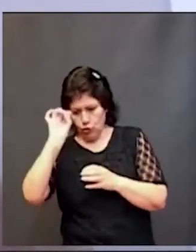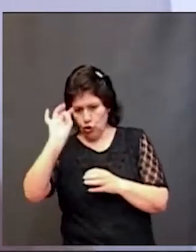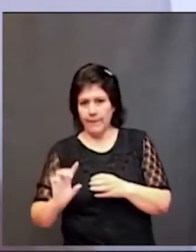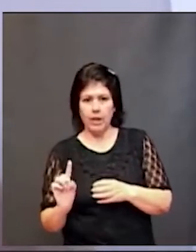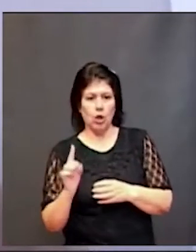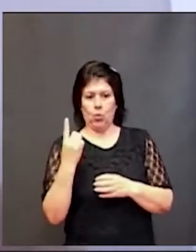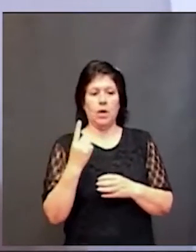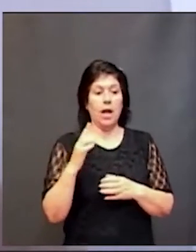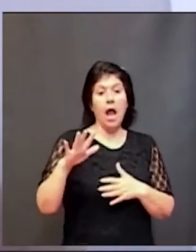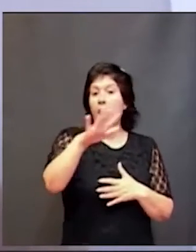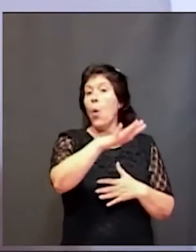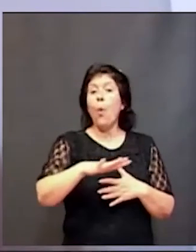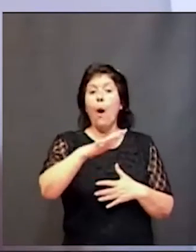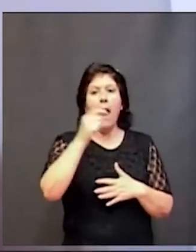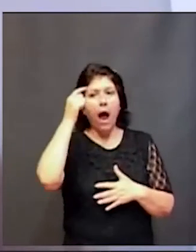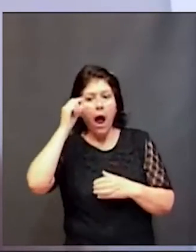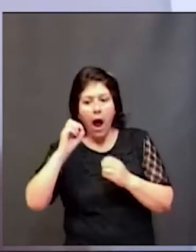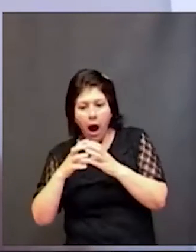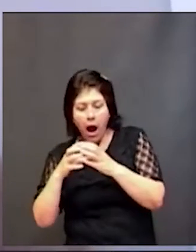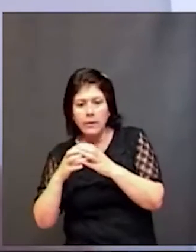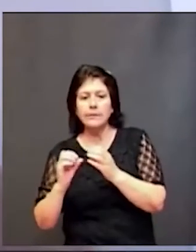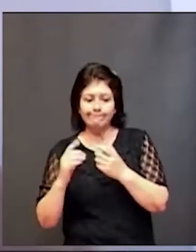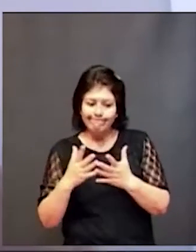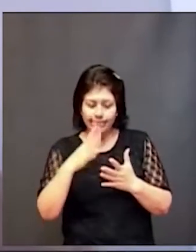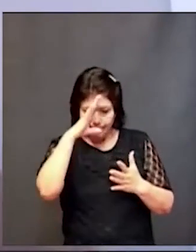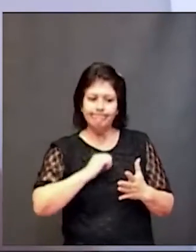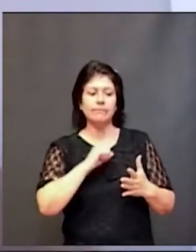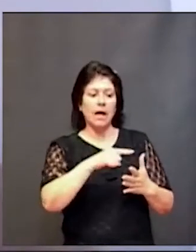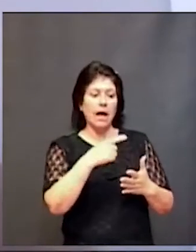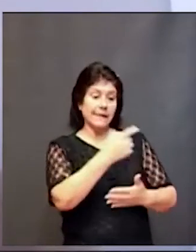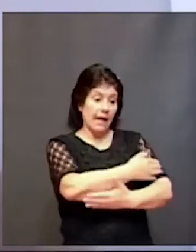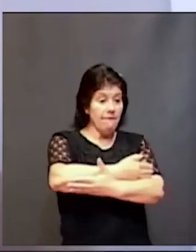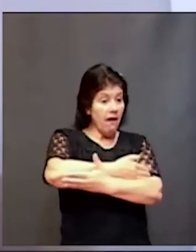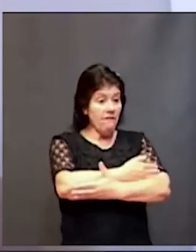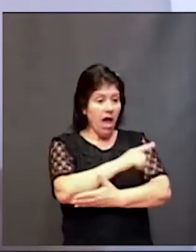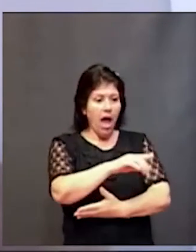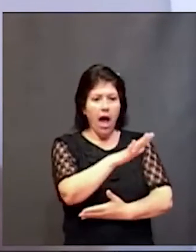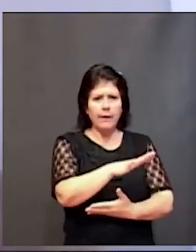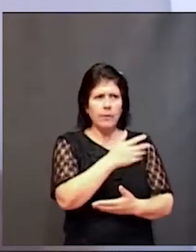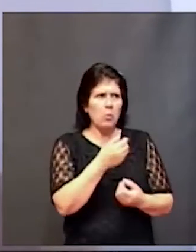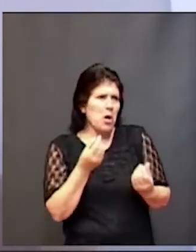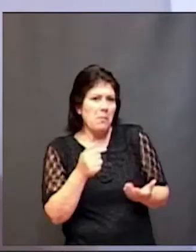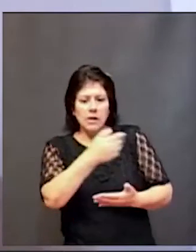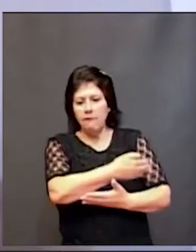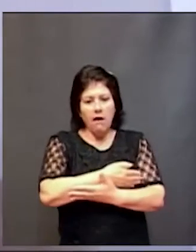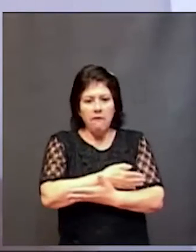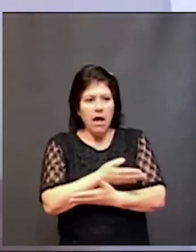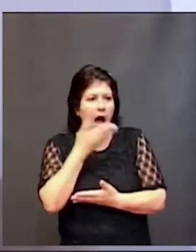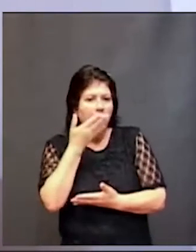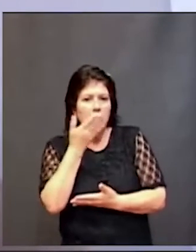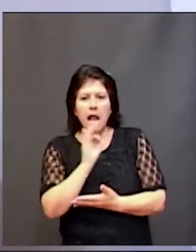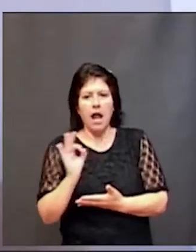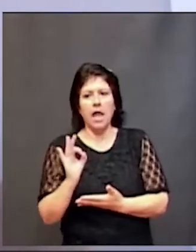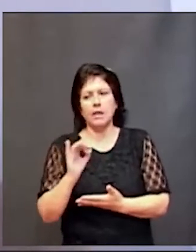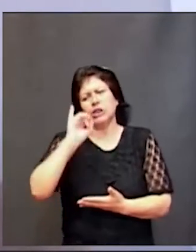activa en el ambiente ese ambiente propicia que ese bebé hable pero si eso no pasa tenemos que consultar lo